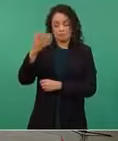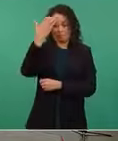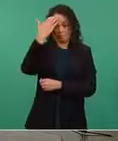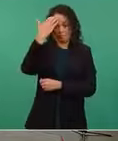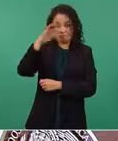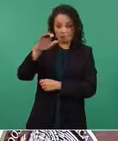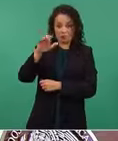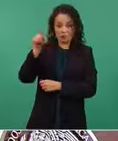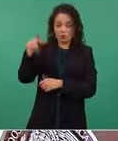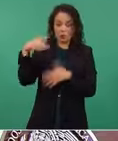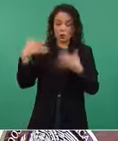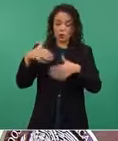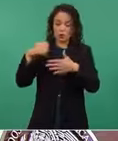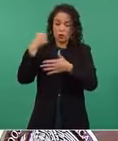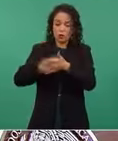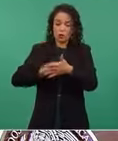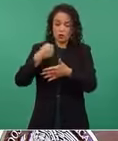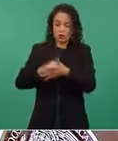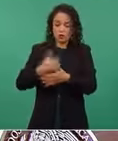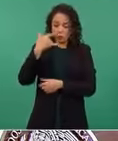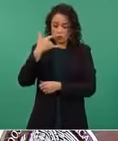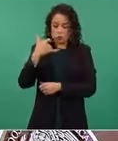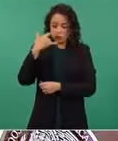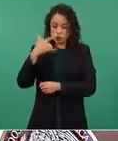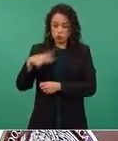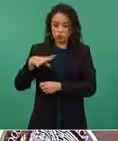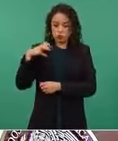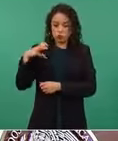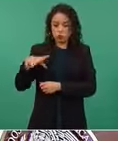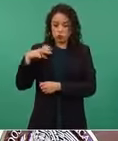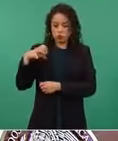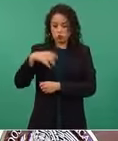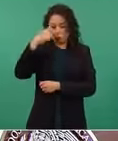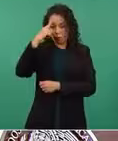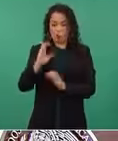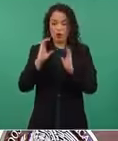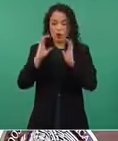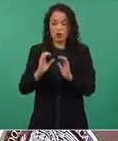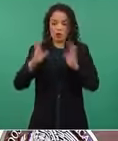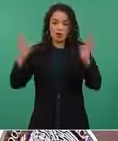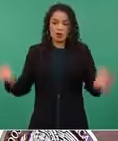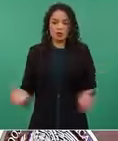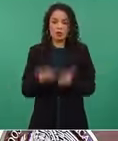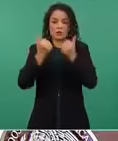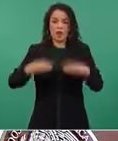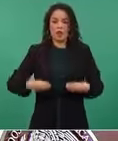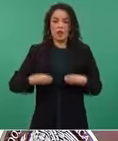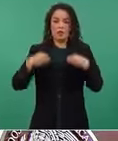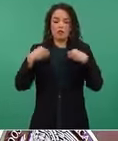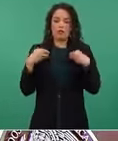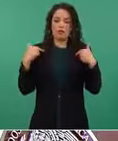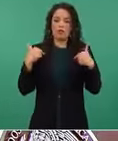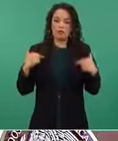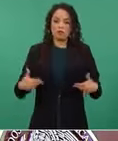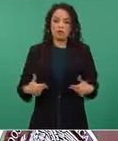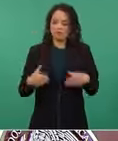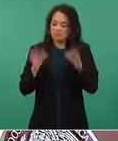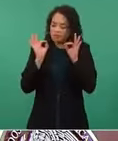que luchan las grandes batallas de la historia para preservar la vida y la dignidad humana.